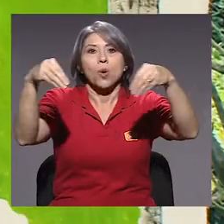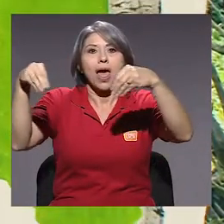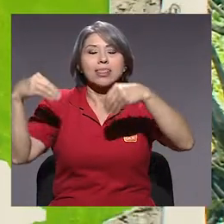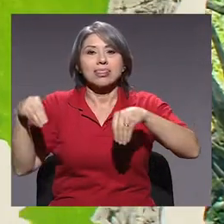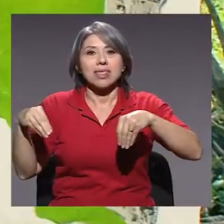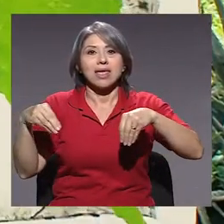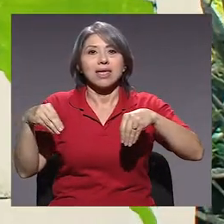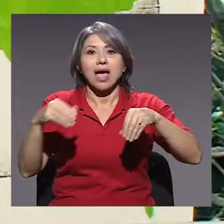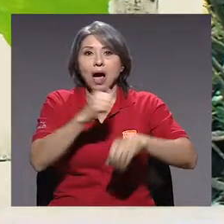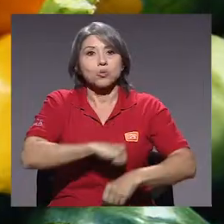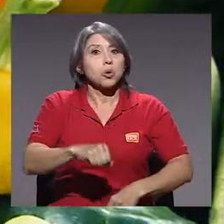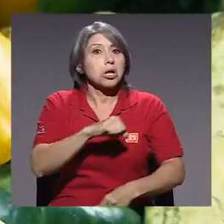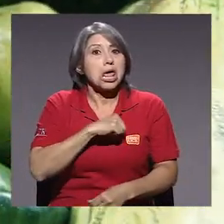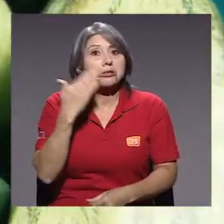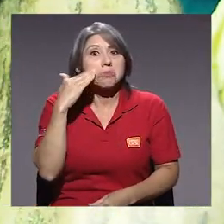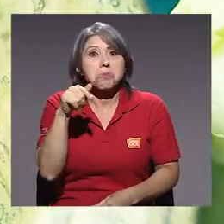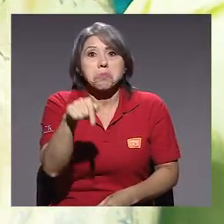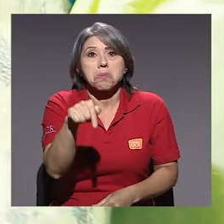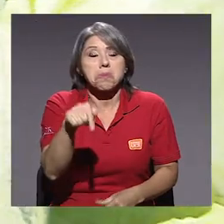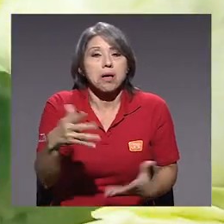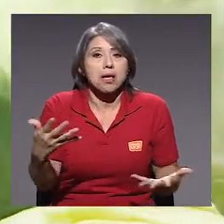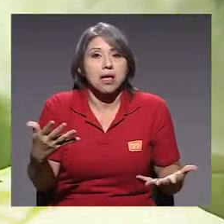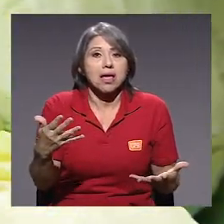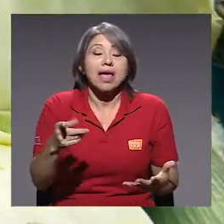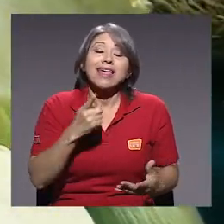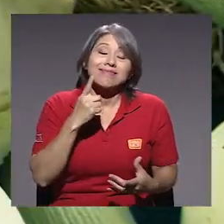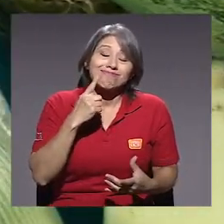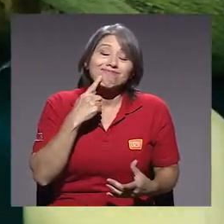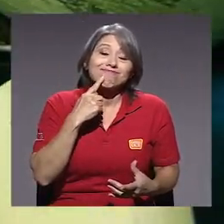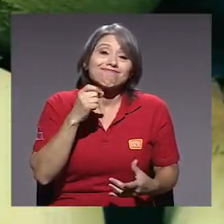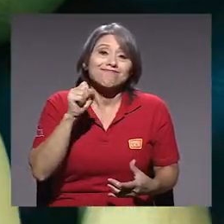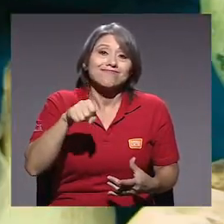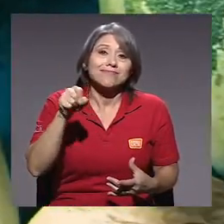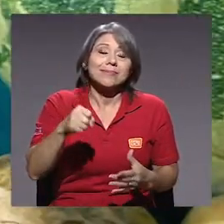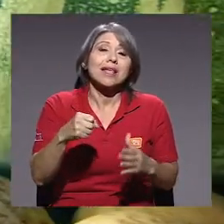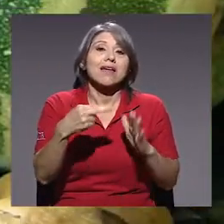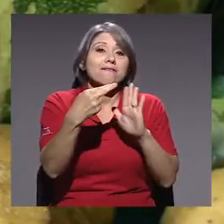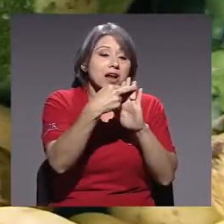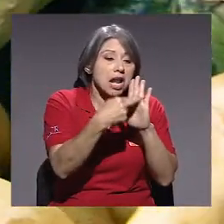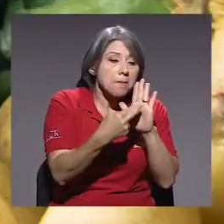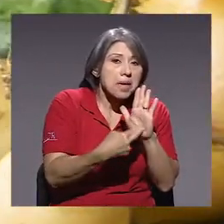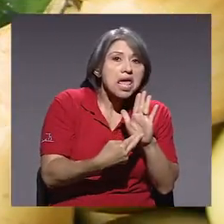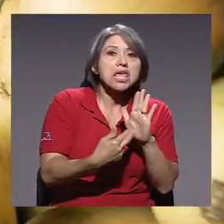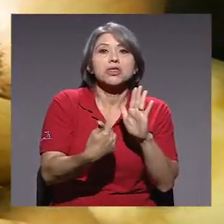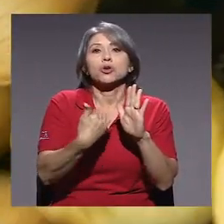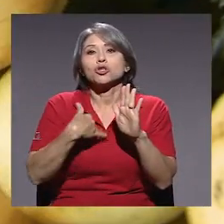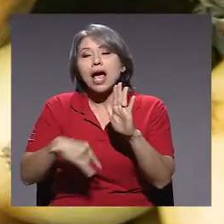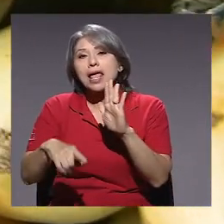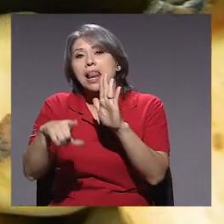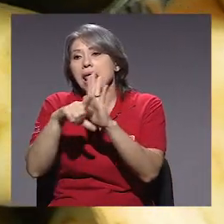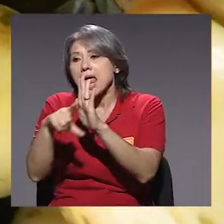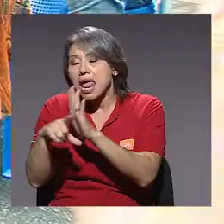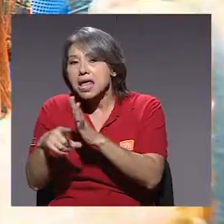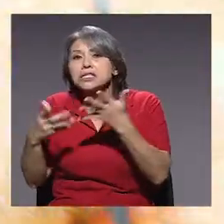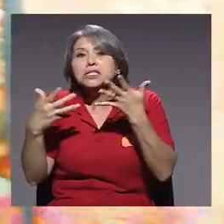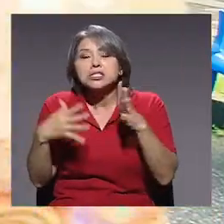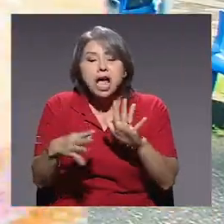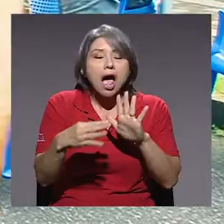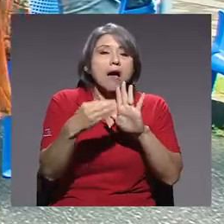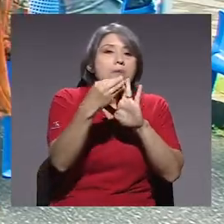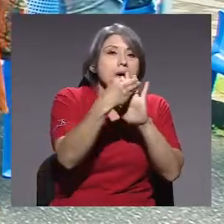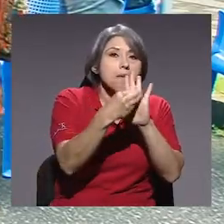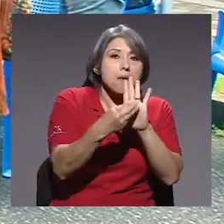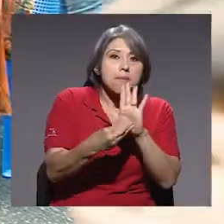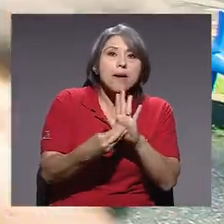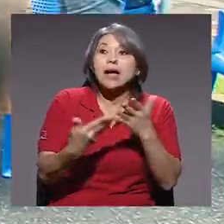figura que es poco conocida por las autoridades. Entonces, si bien es cierto, hay reglamentos, hay regulaciones y